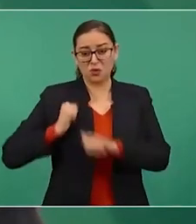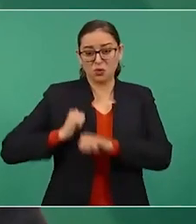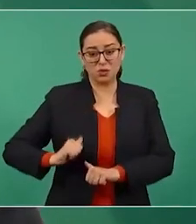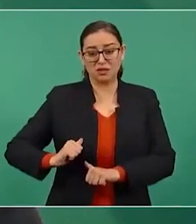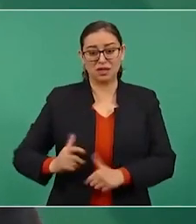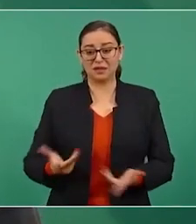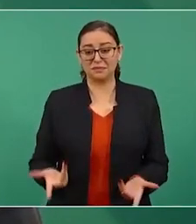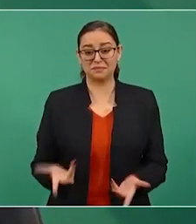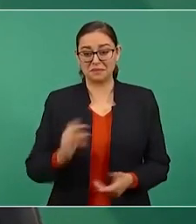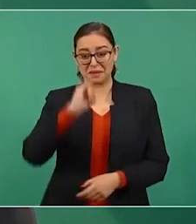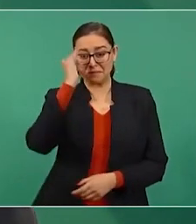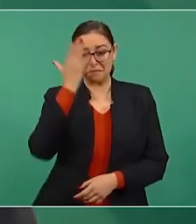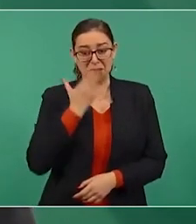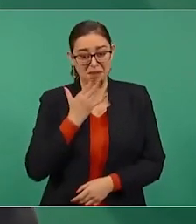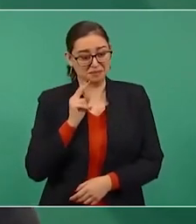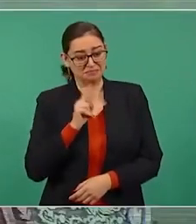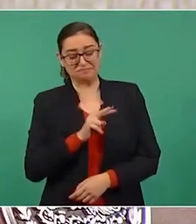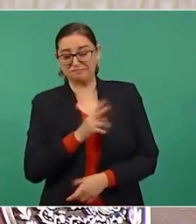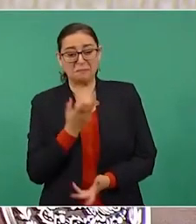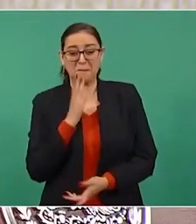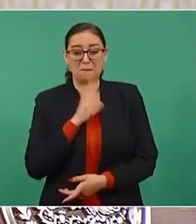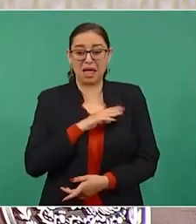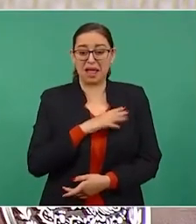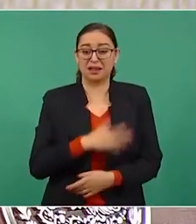indignante eso.